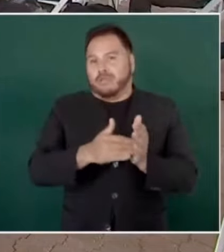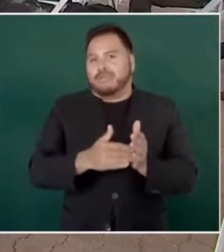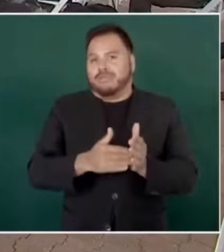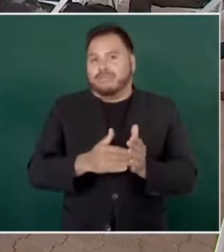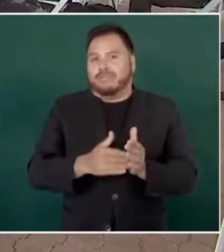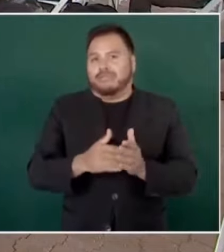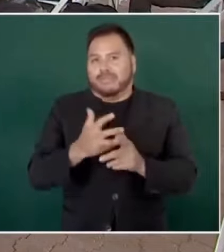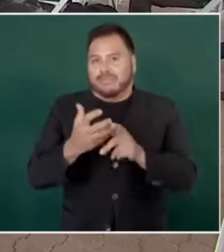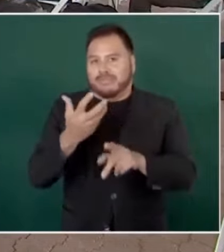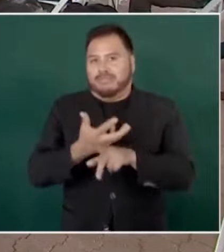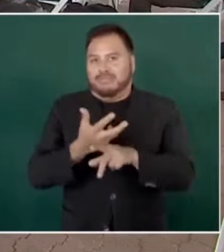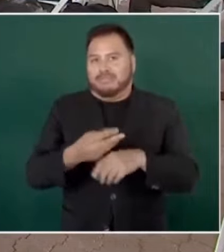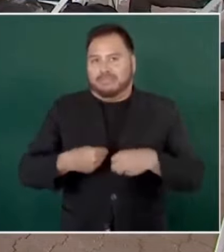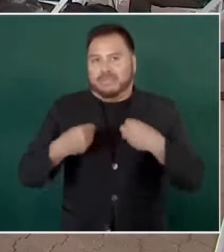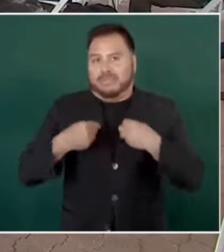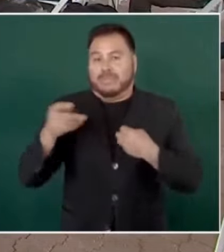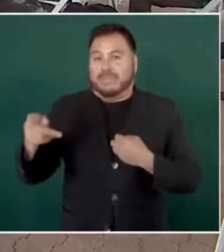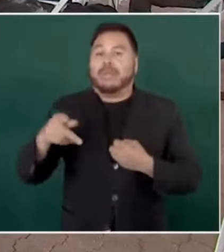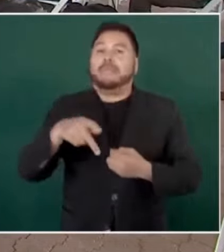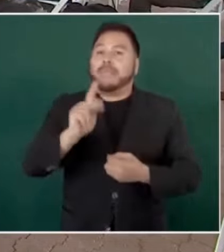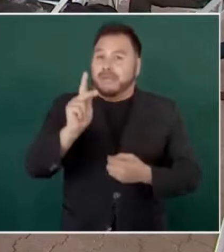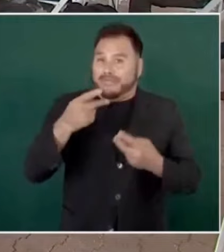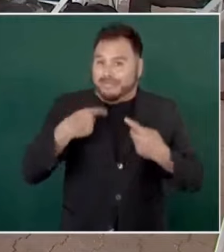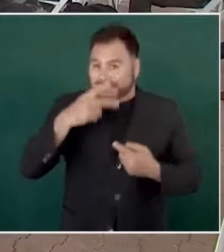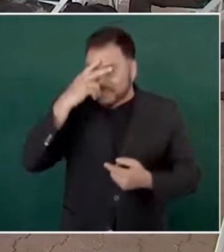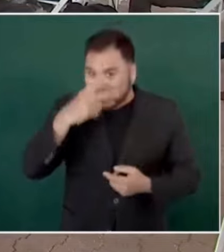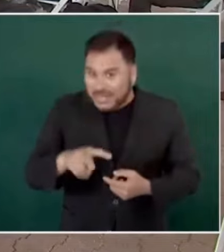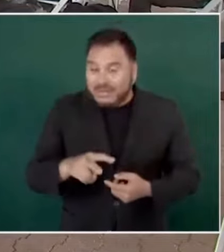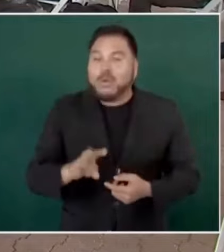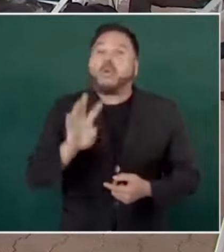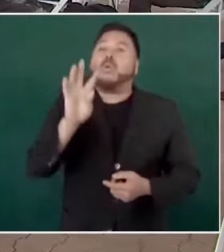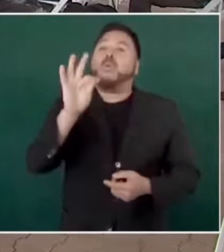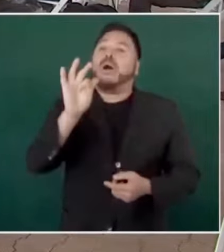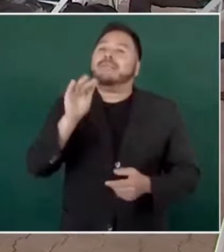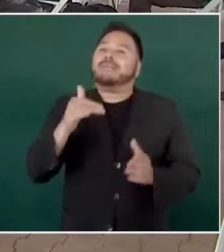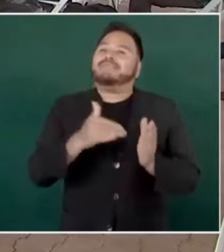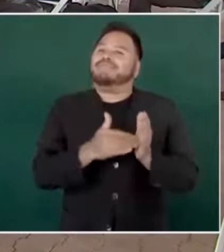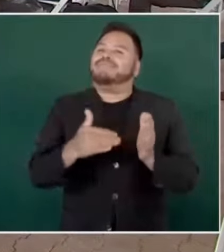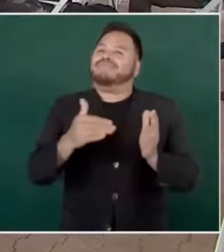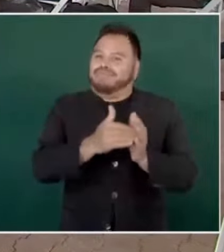pero los mexicanos, 40 millones,